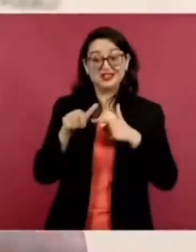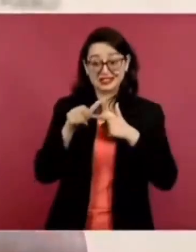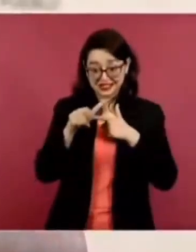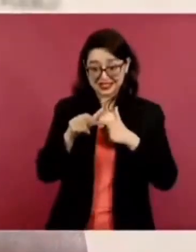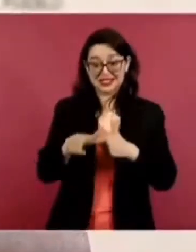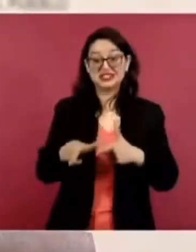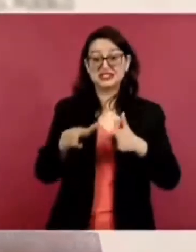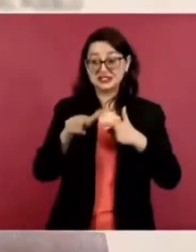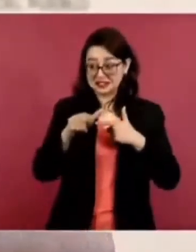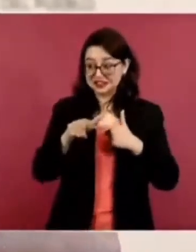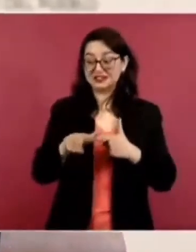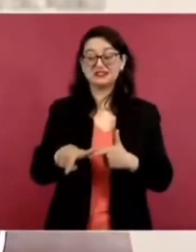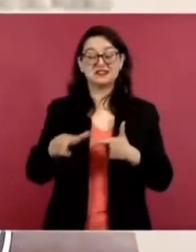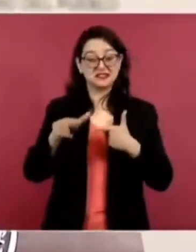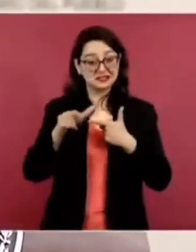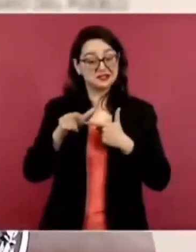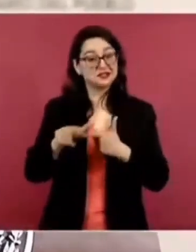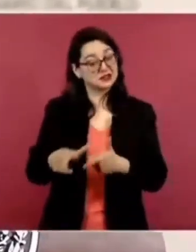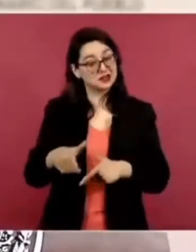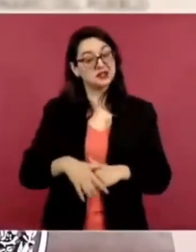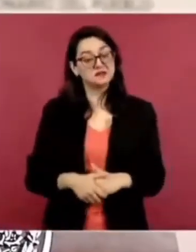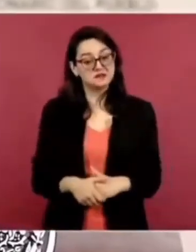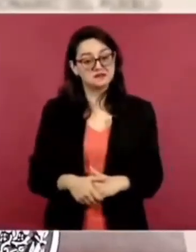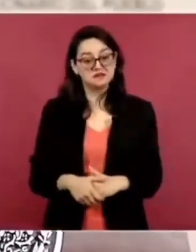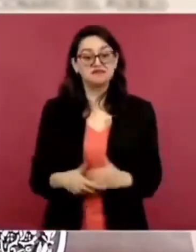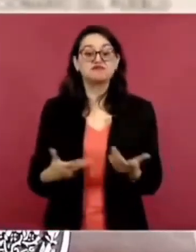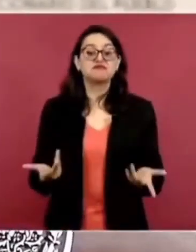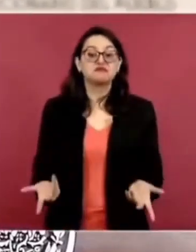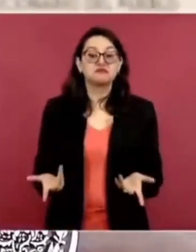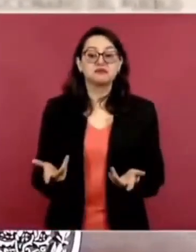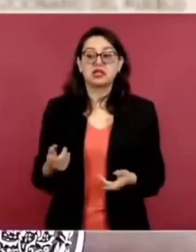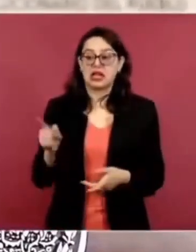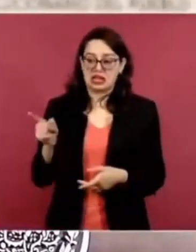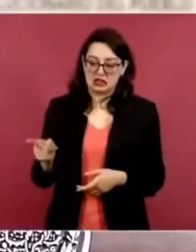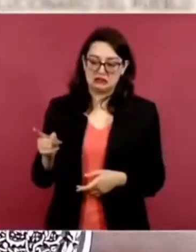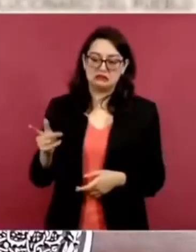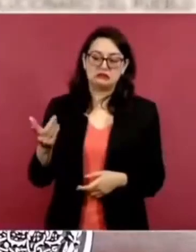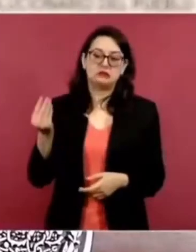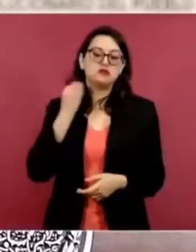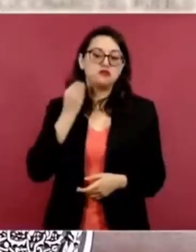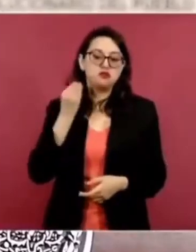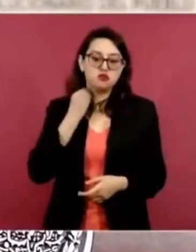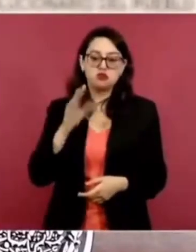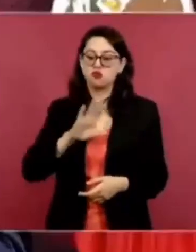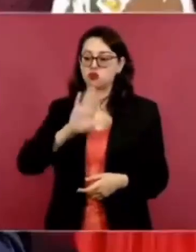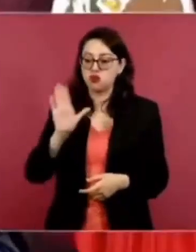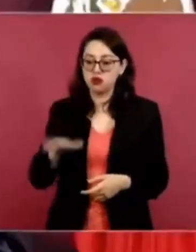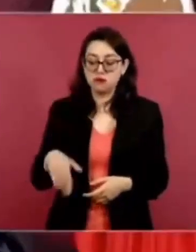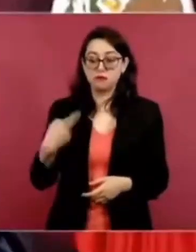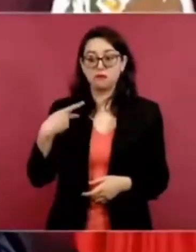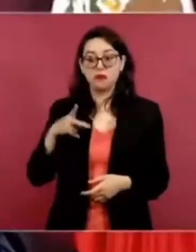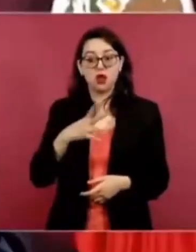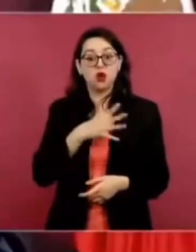fallece el Ministerio de Sevilla y los hijos continúan